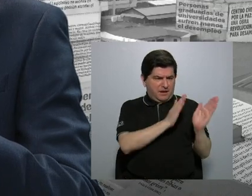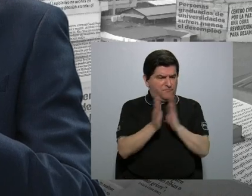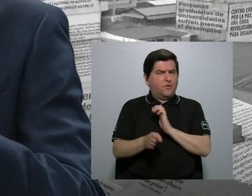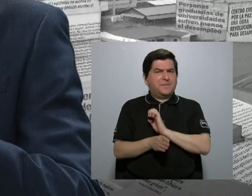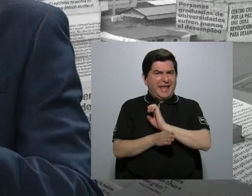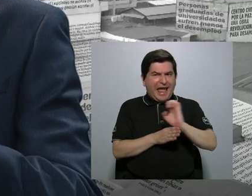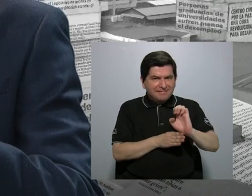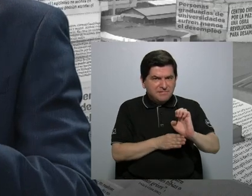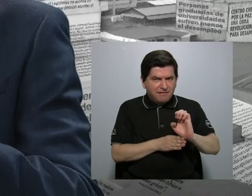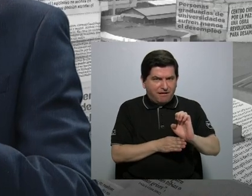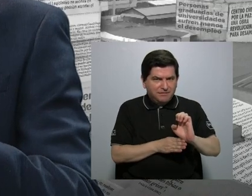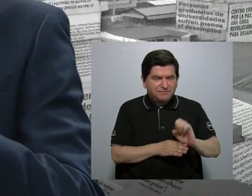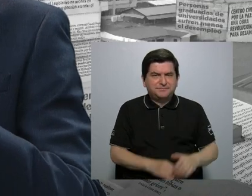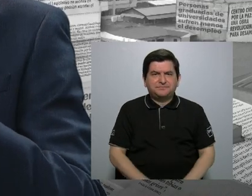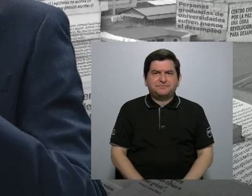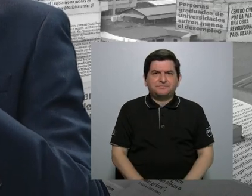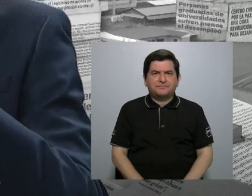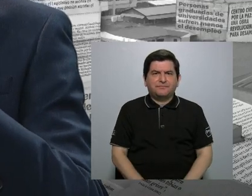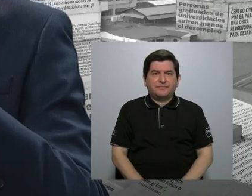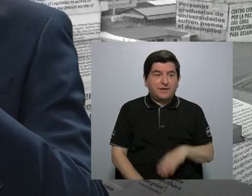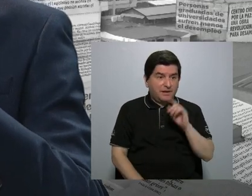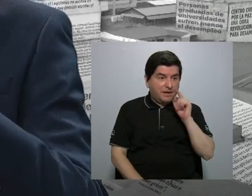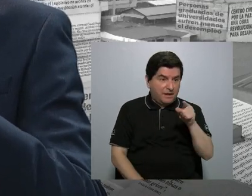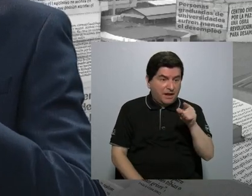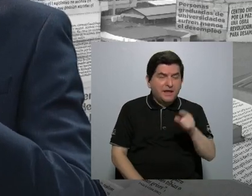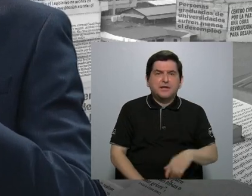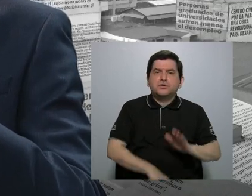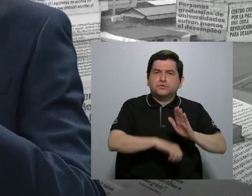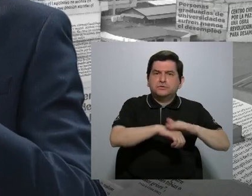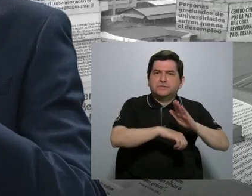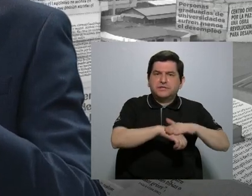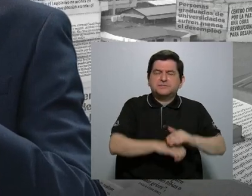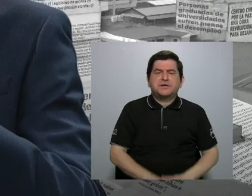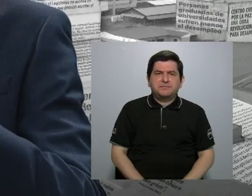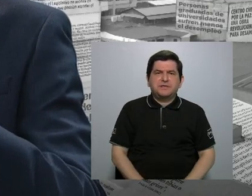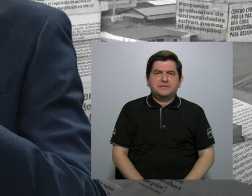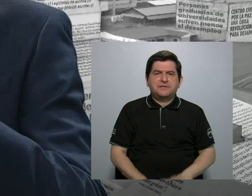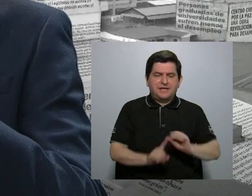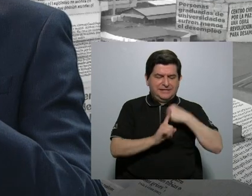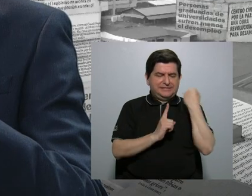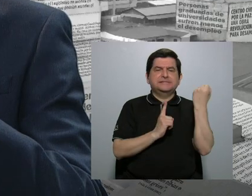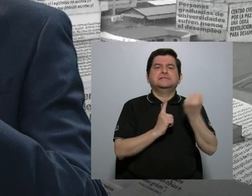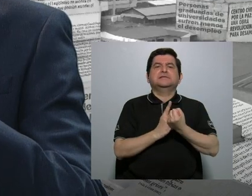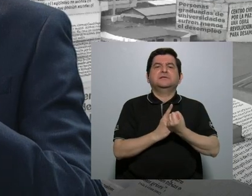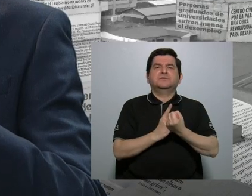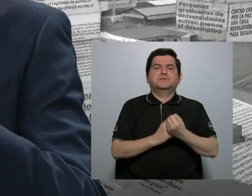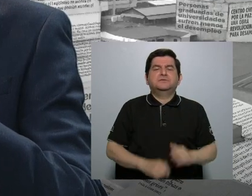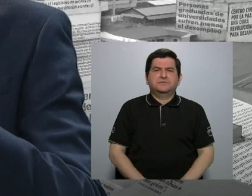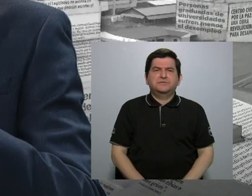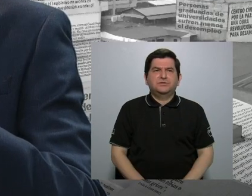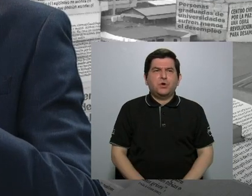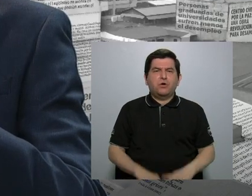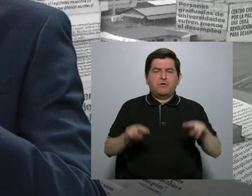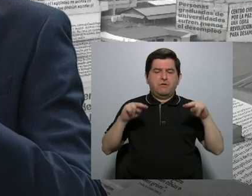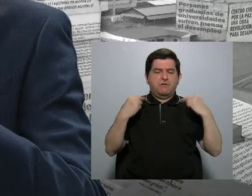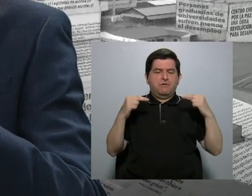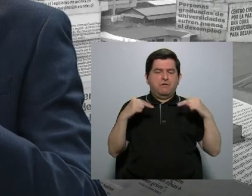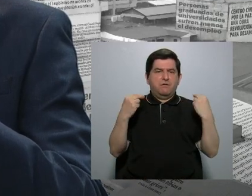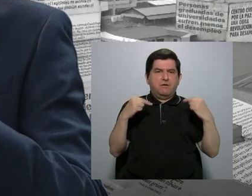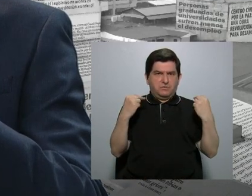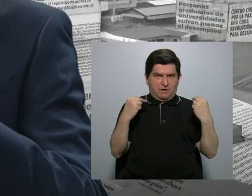ética que precisamente les permite a ellos estar en un punto más neutral,